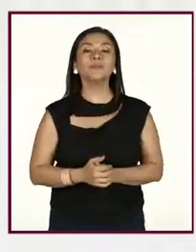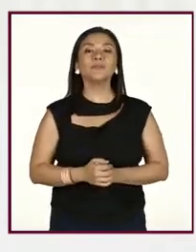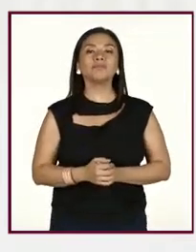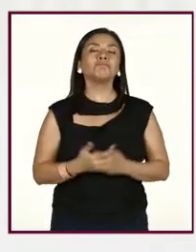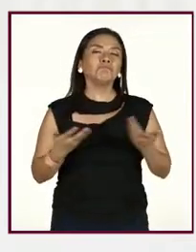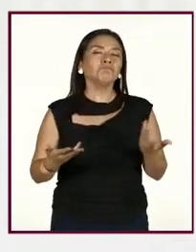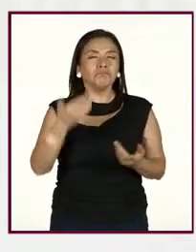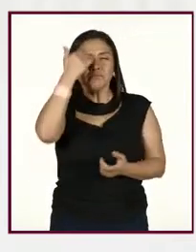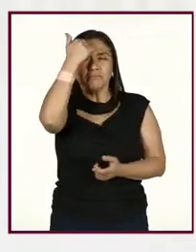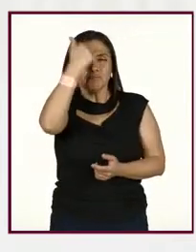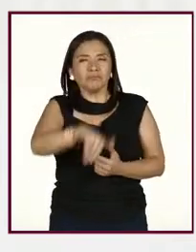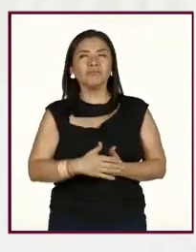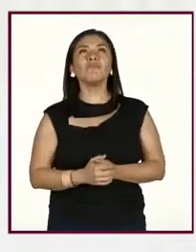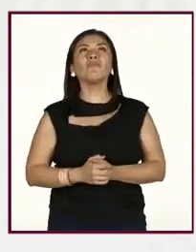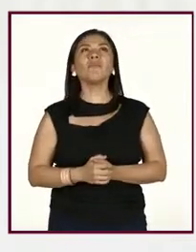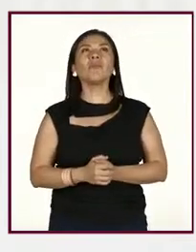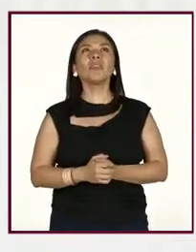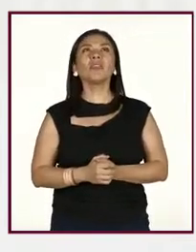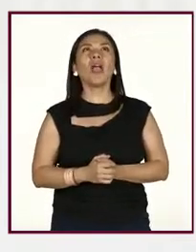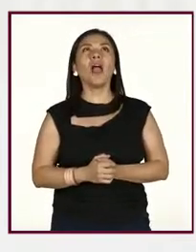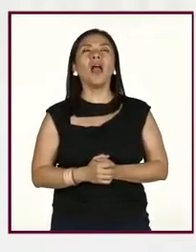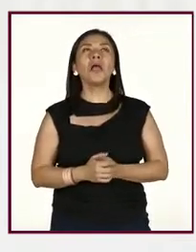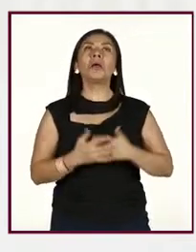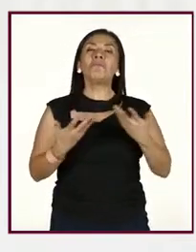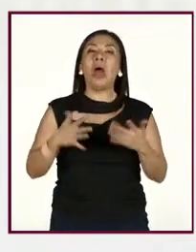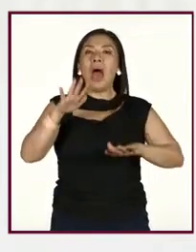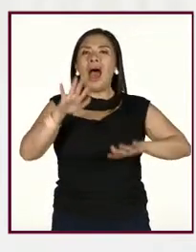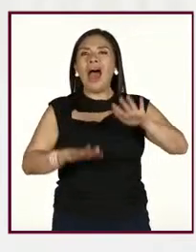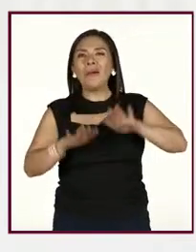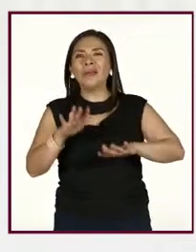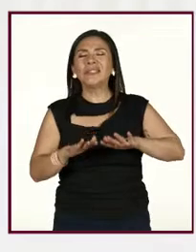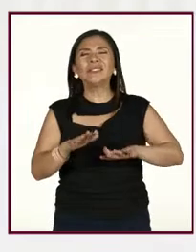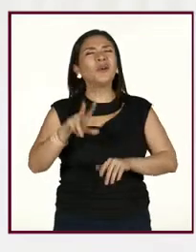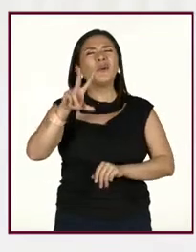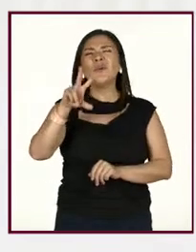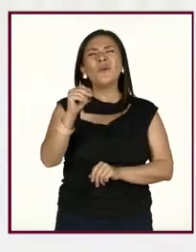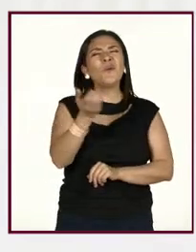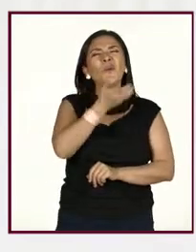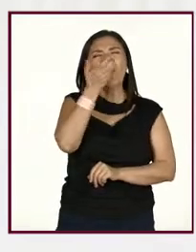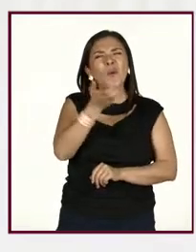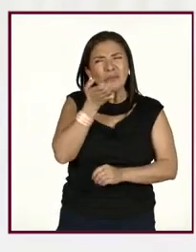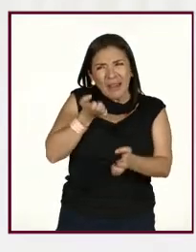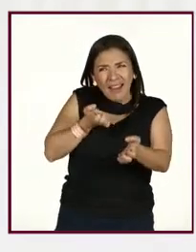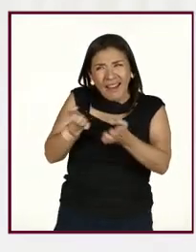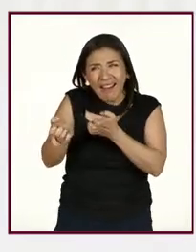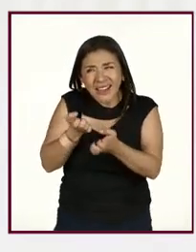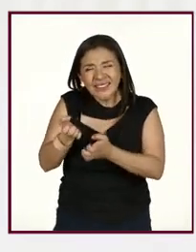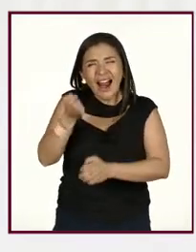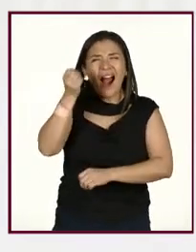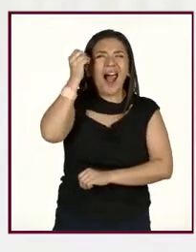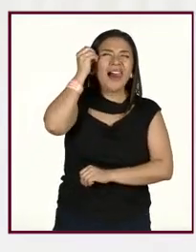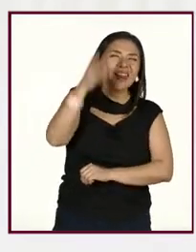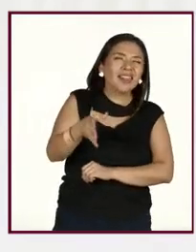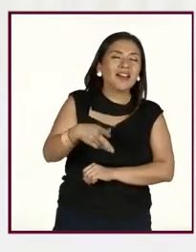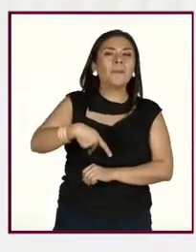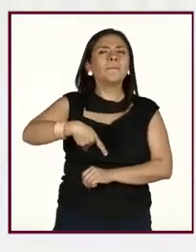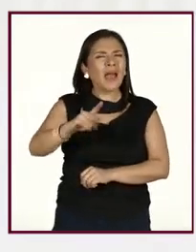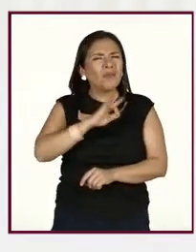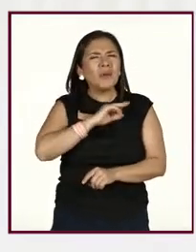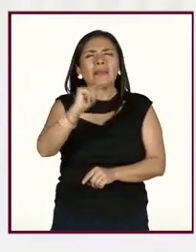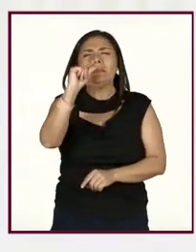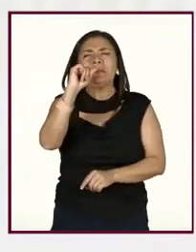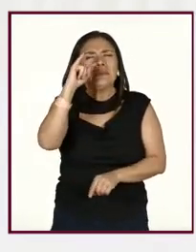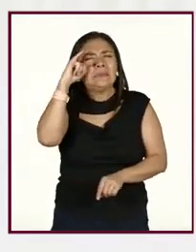Sabemos que muchas veces no tenemos este hábito de hacer ejercicio, pero, pues, podemos